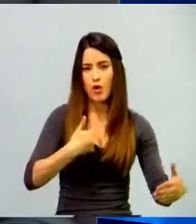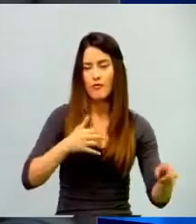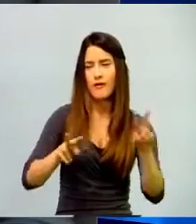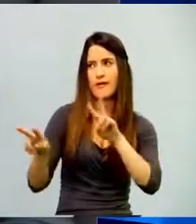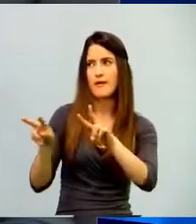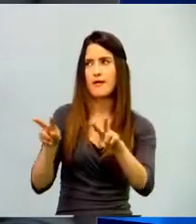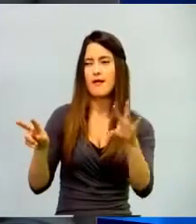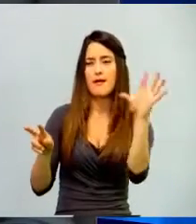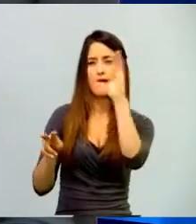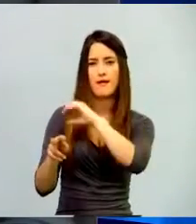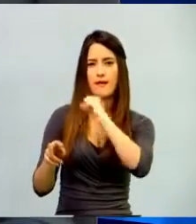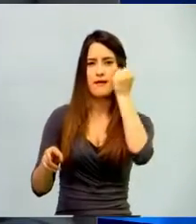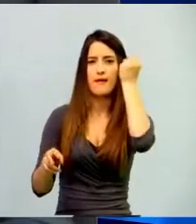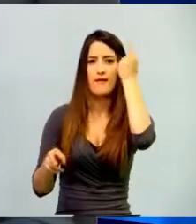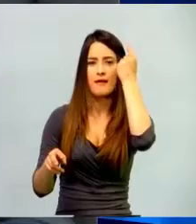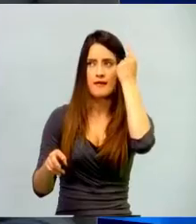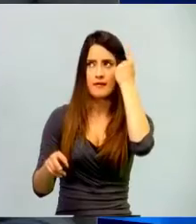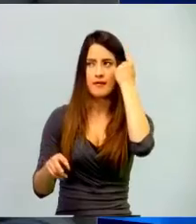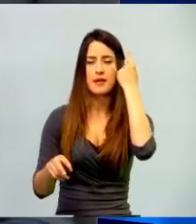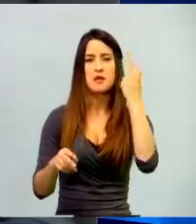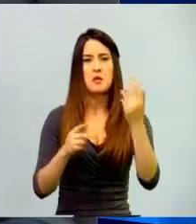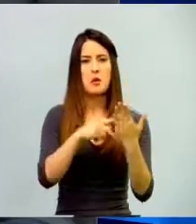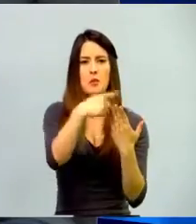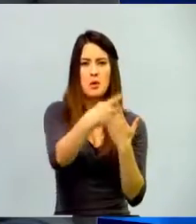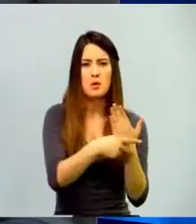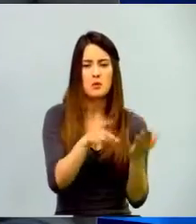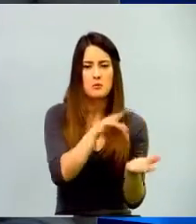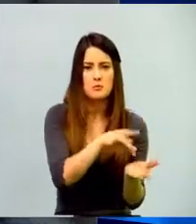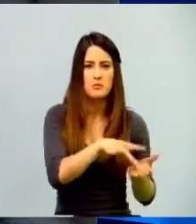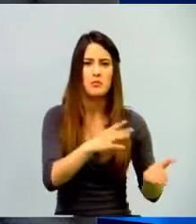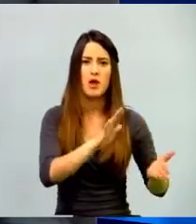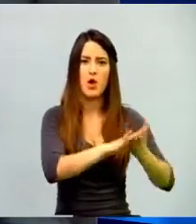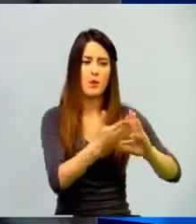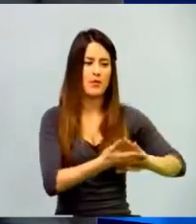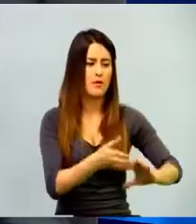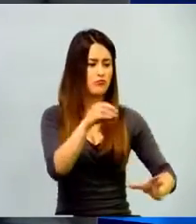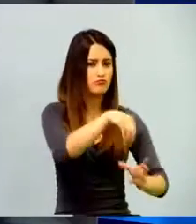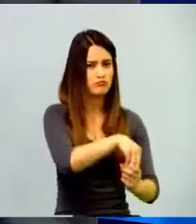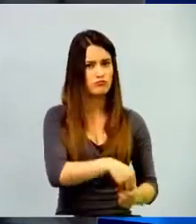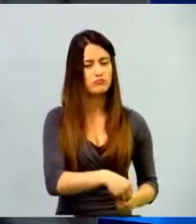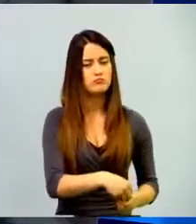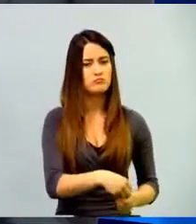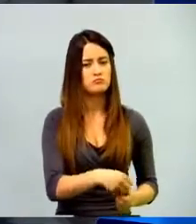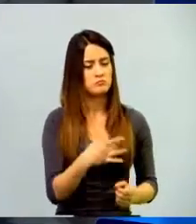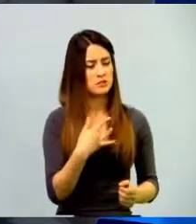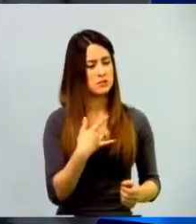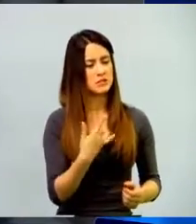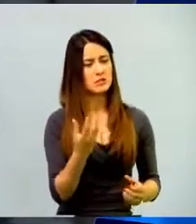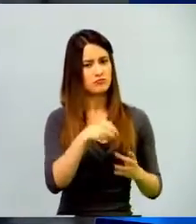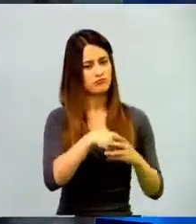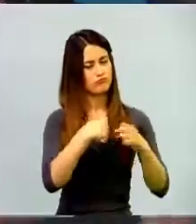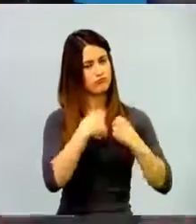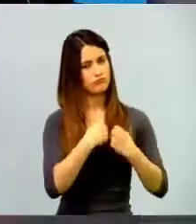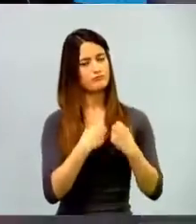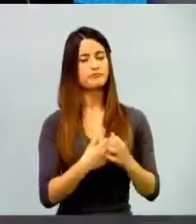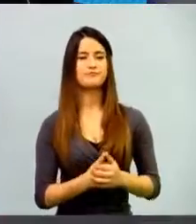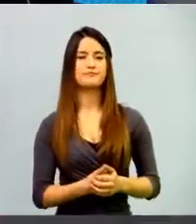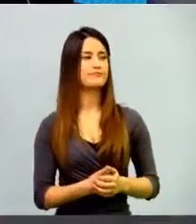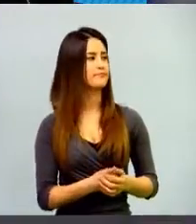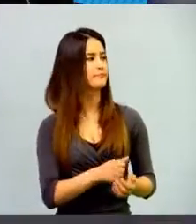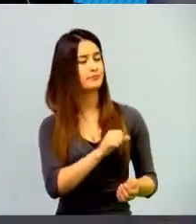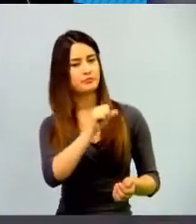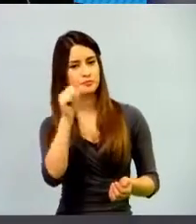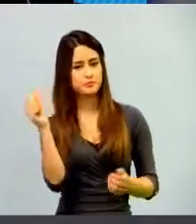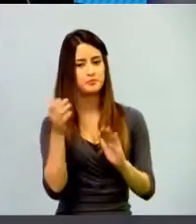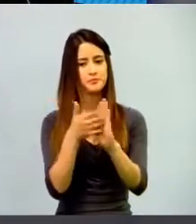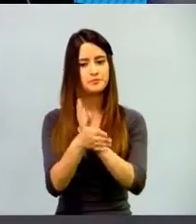proyectos y a desarrollar, a participar de una comunidad y a pertenecer en la misma. Gracias, Leóncio. Bueno, para nosotros se ha